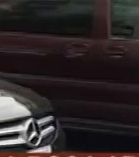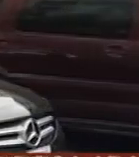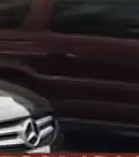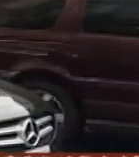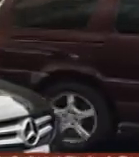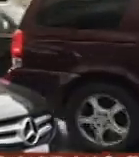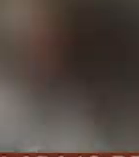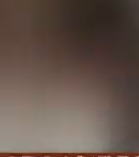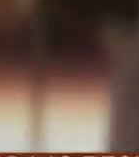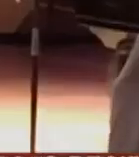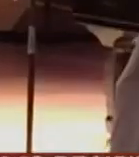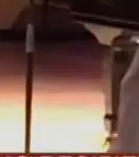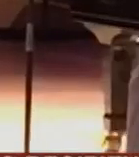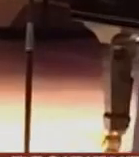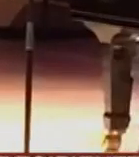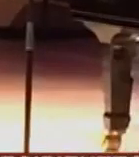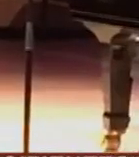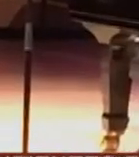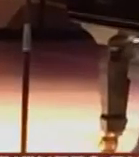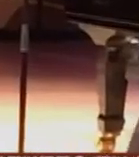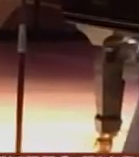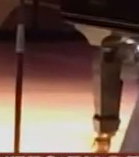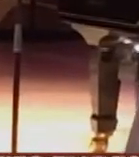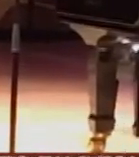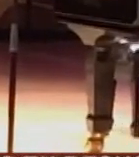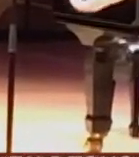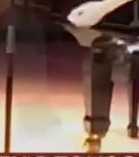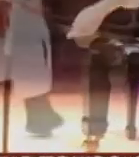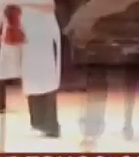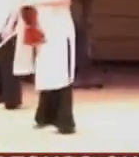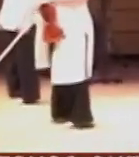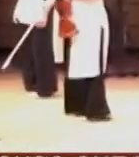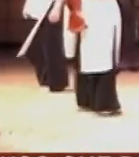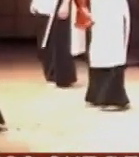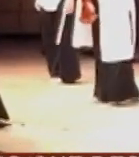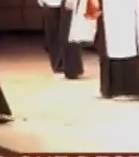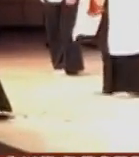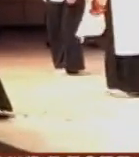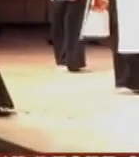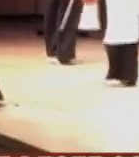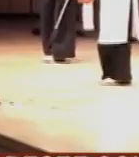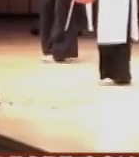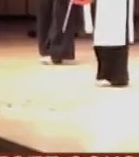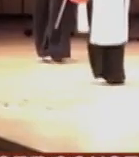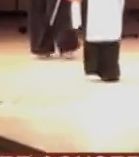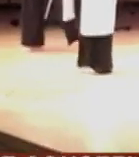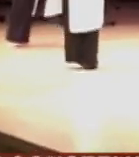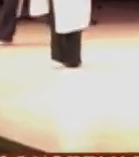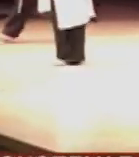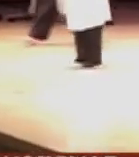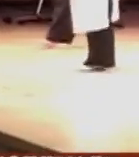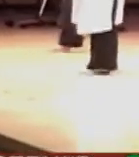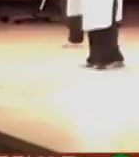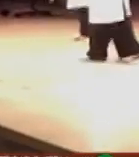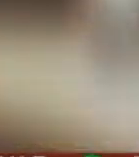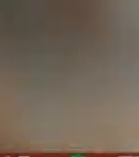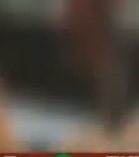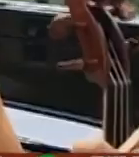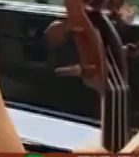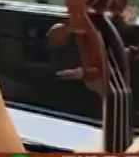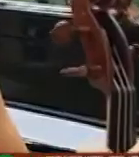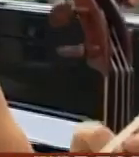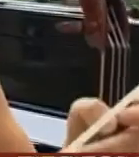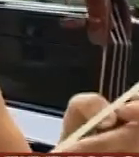artes y de la música El talento y perseverancia de Paulina la llevaron a ser seleccionada entre músicos de todo el mundo para presentarse en este recinto